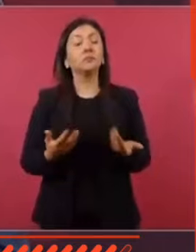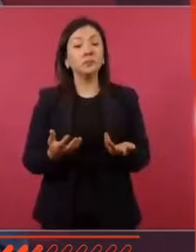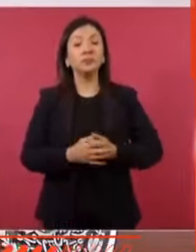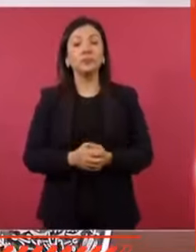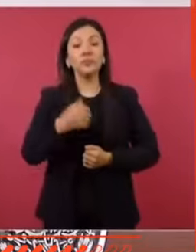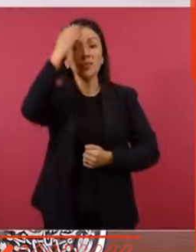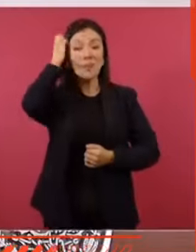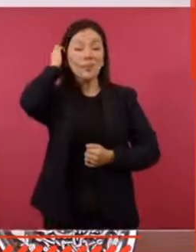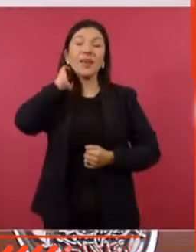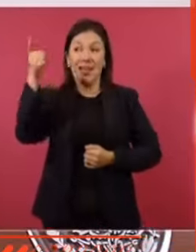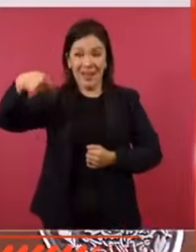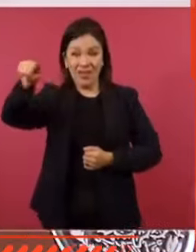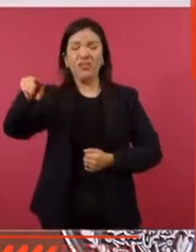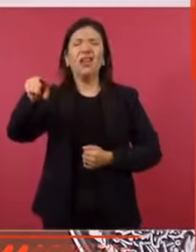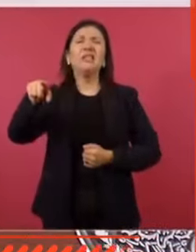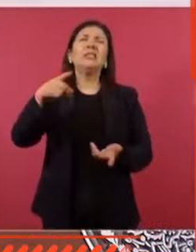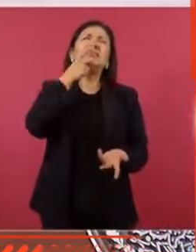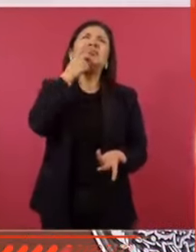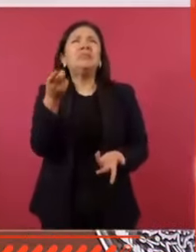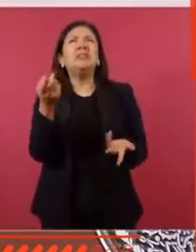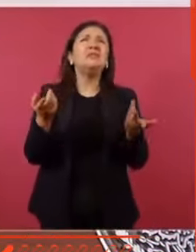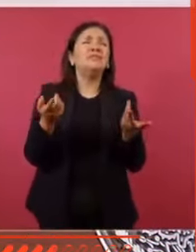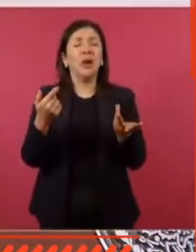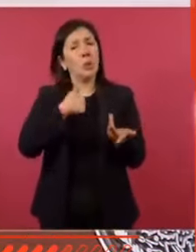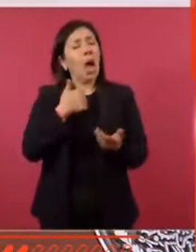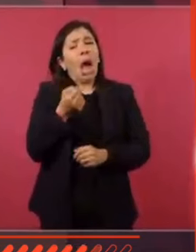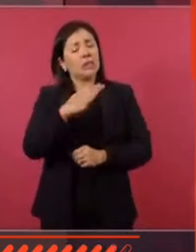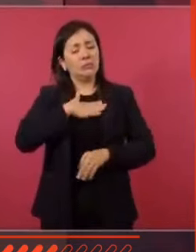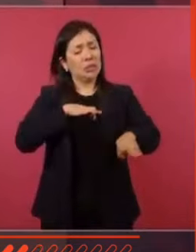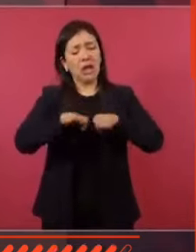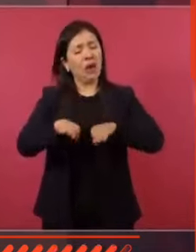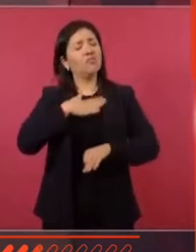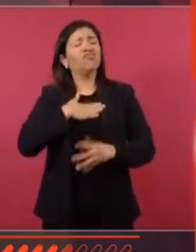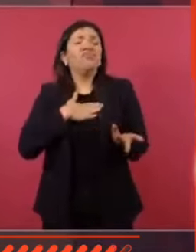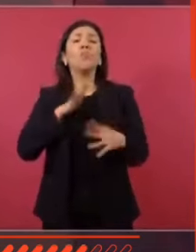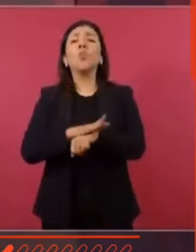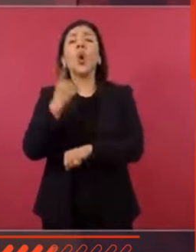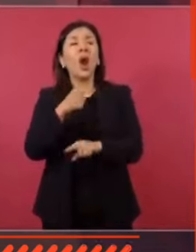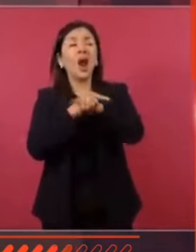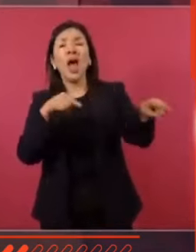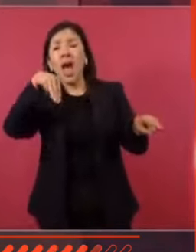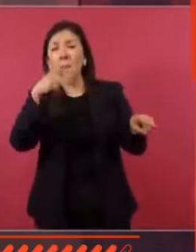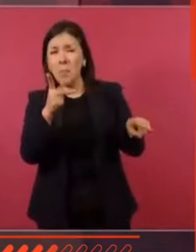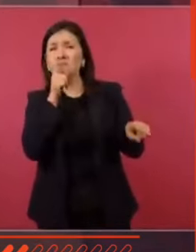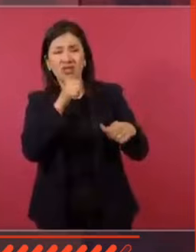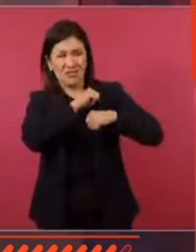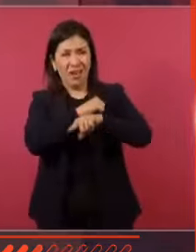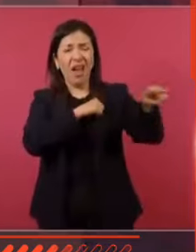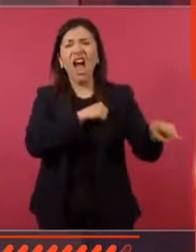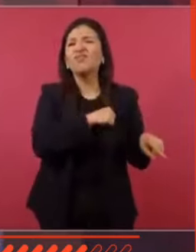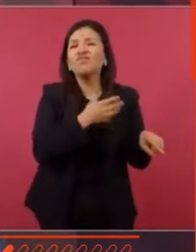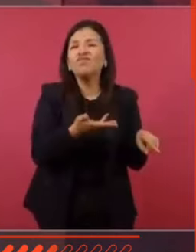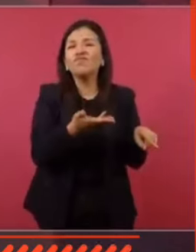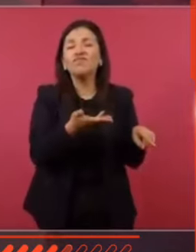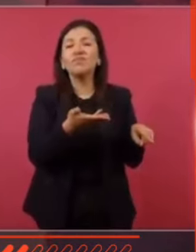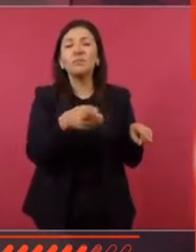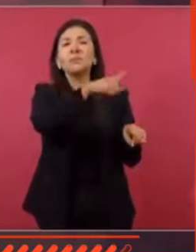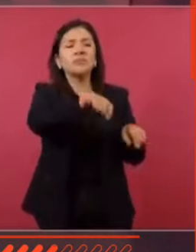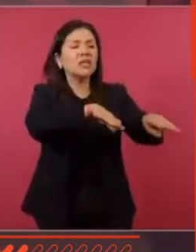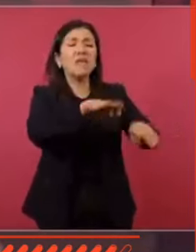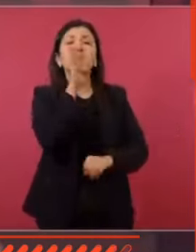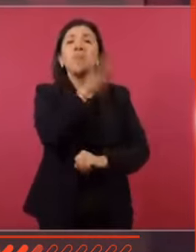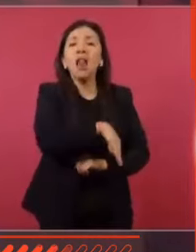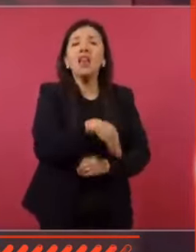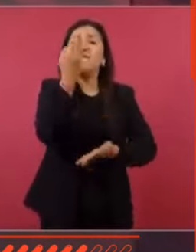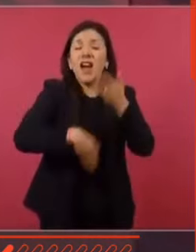Ellos, los del Poder Judicial, alegan de que actúan así porque los ministerios públicos hacen mal